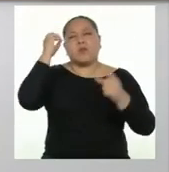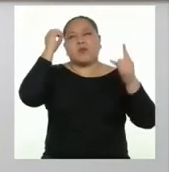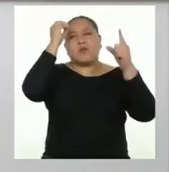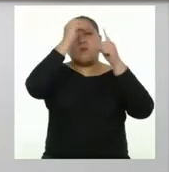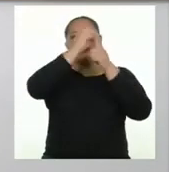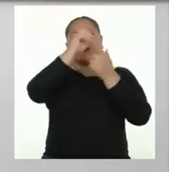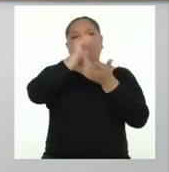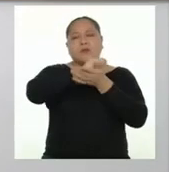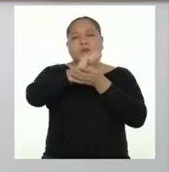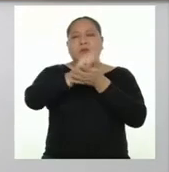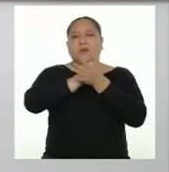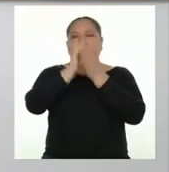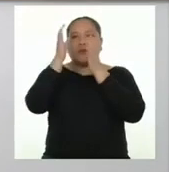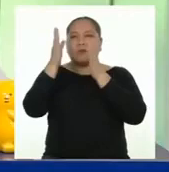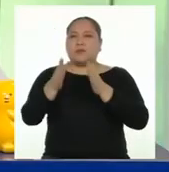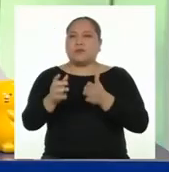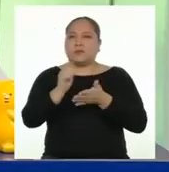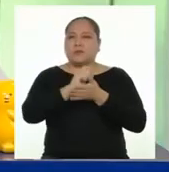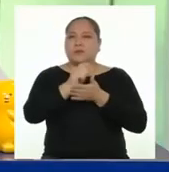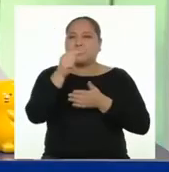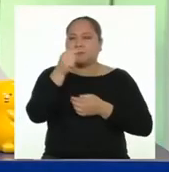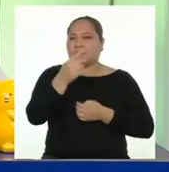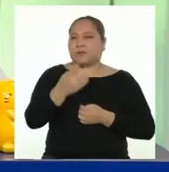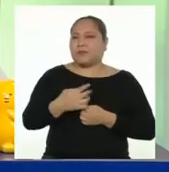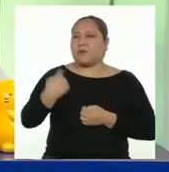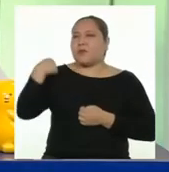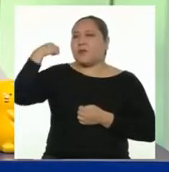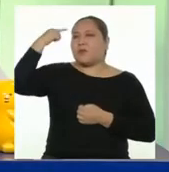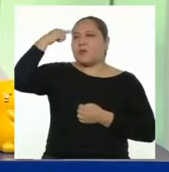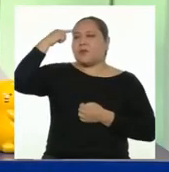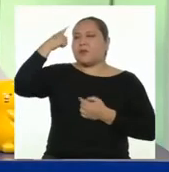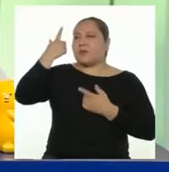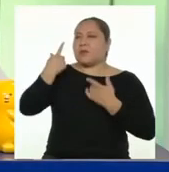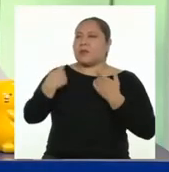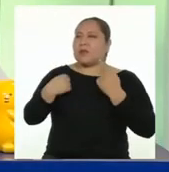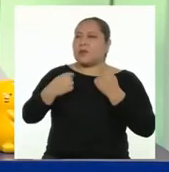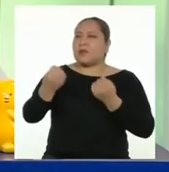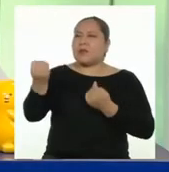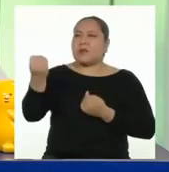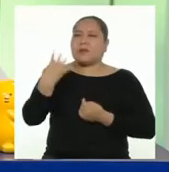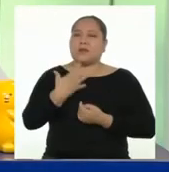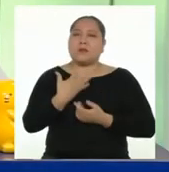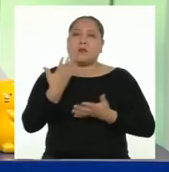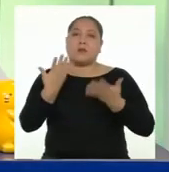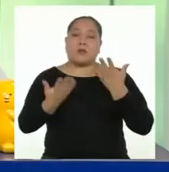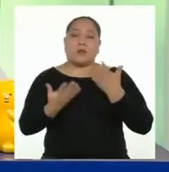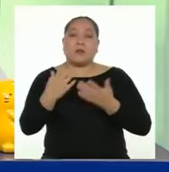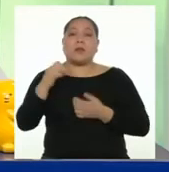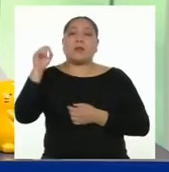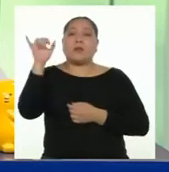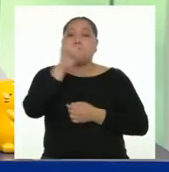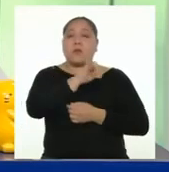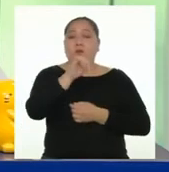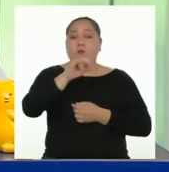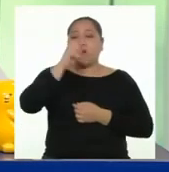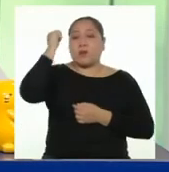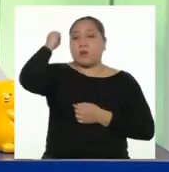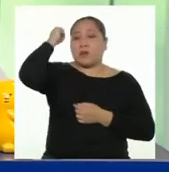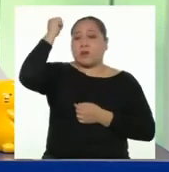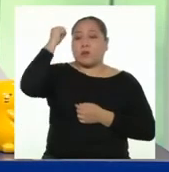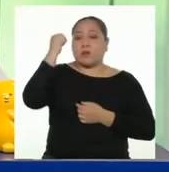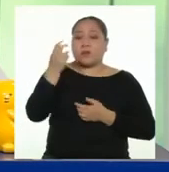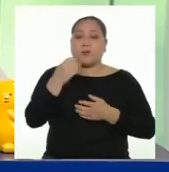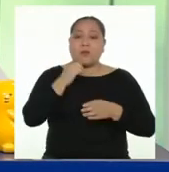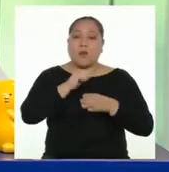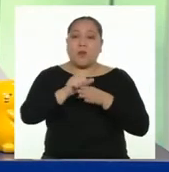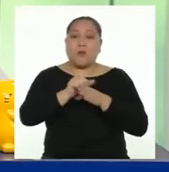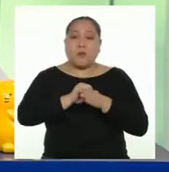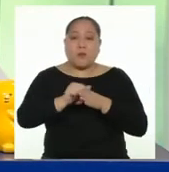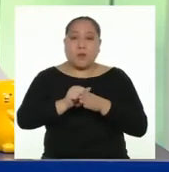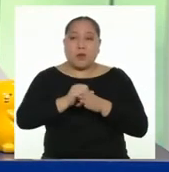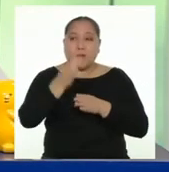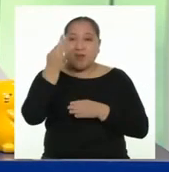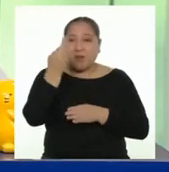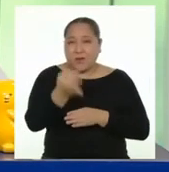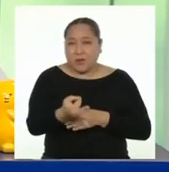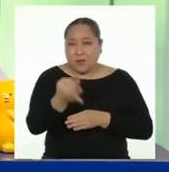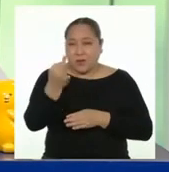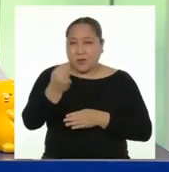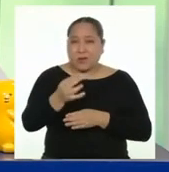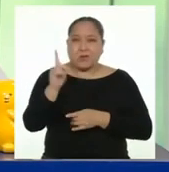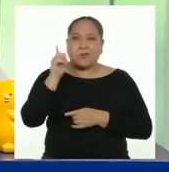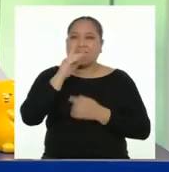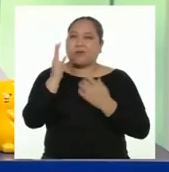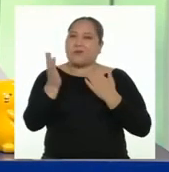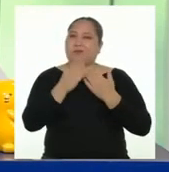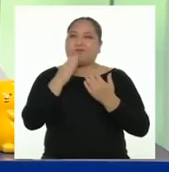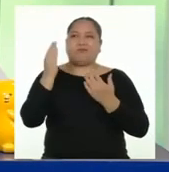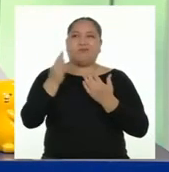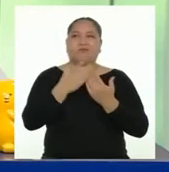intención del autor al escribir esto? Creo que trató de decirnos que a pesar de que tenemos los mismos derechos, en la práctica o en la realidad no